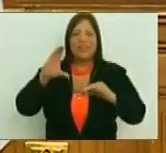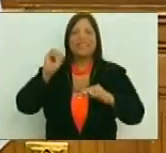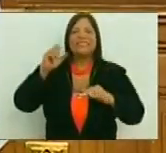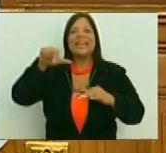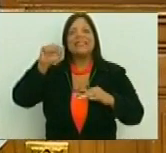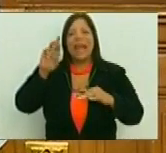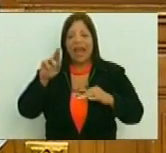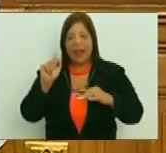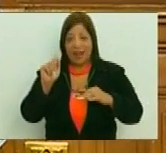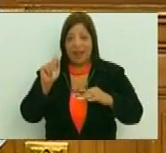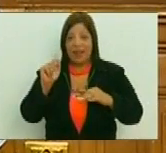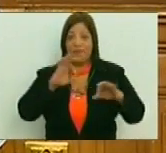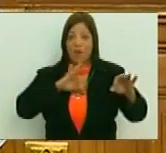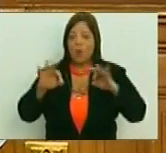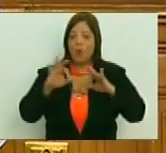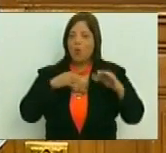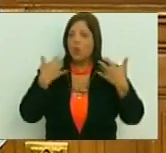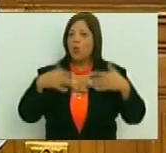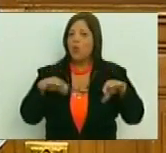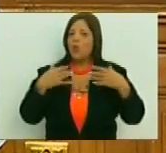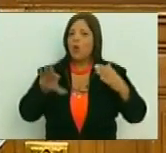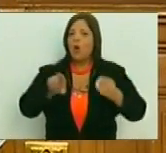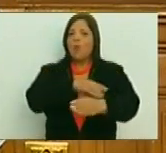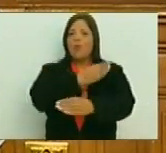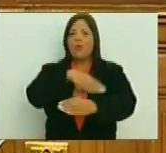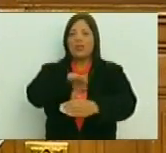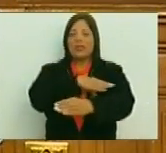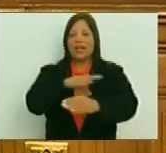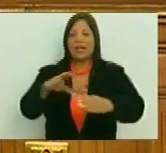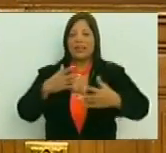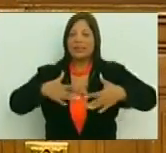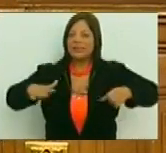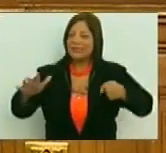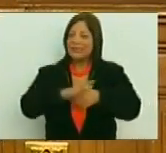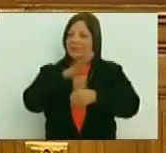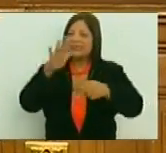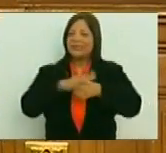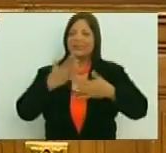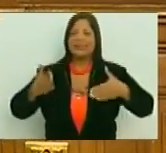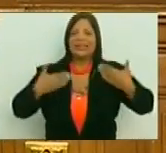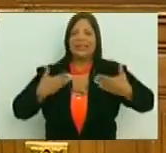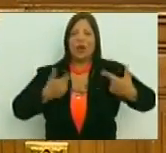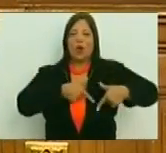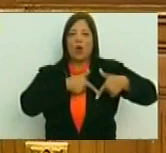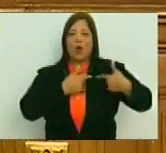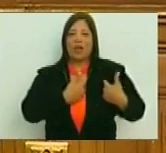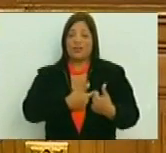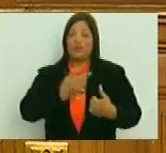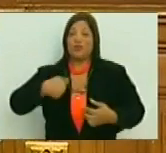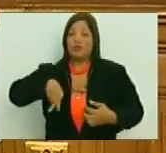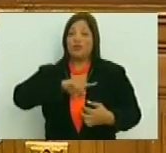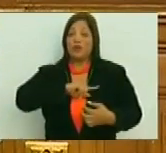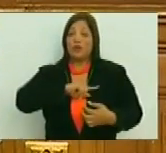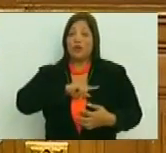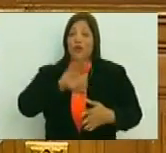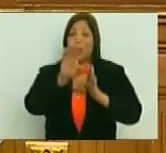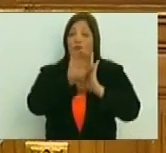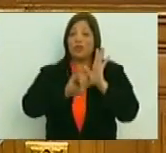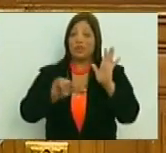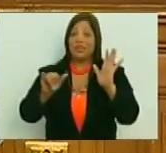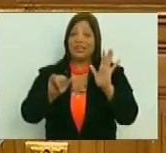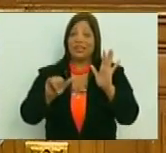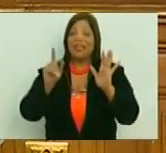que de verdad llenaron de alegría los corazones, no solamente de nosotros los constituyentes,